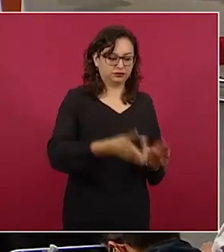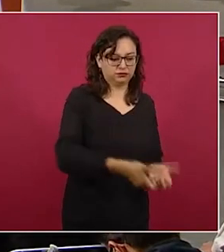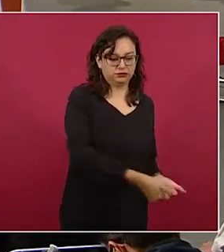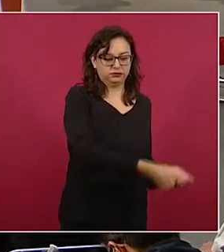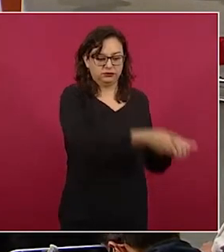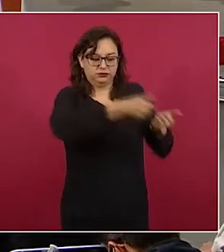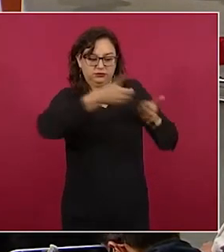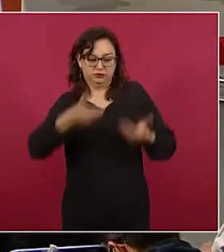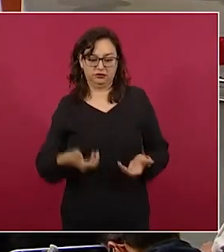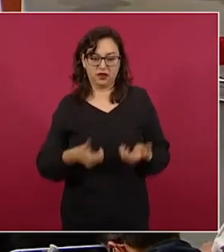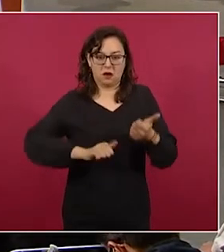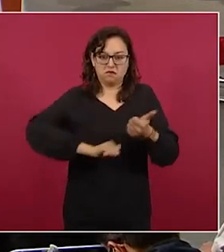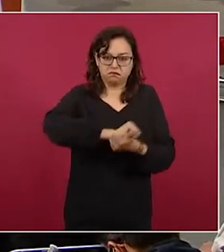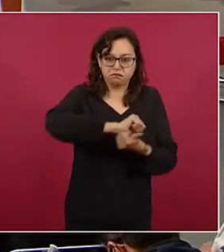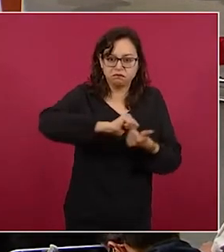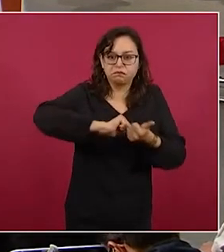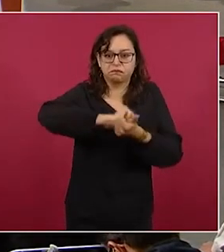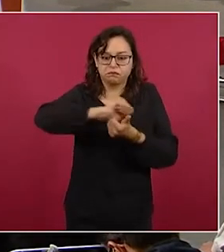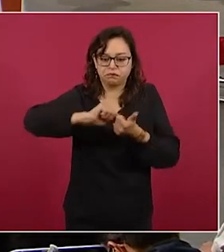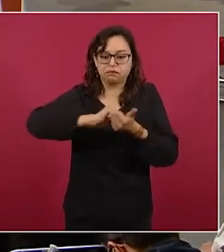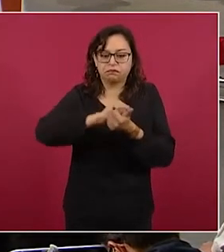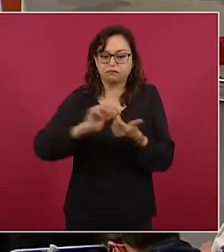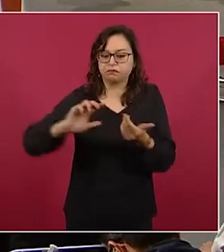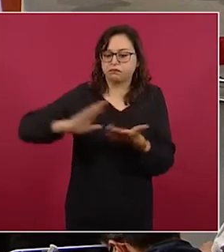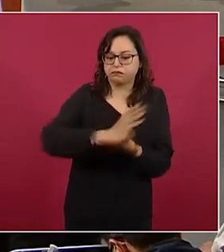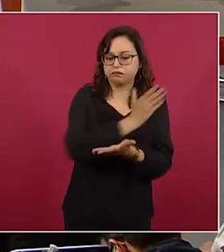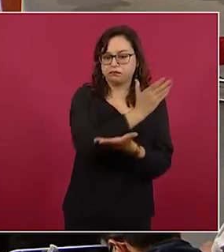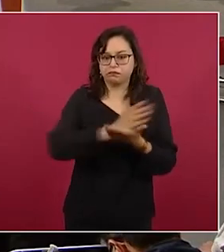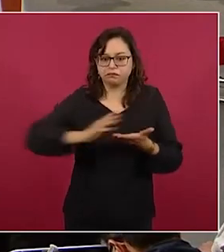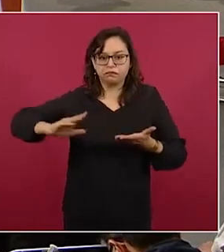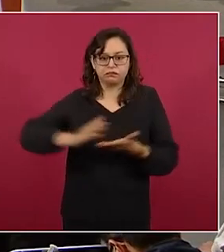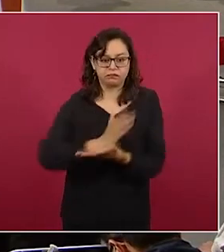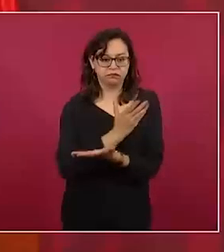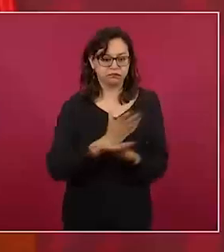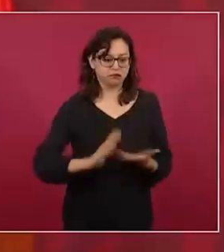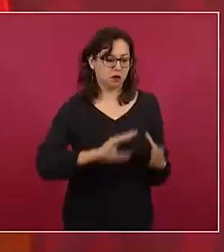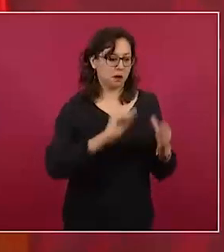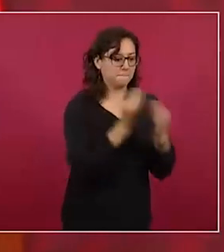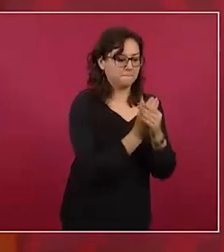lo traen y ya lo